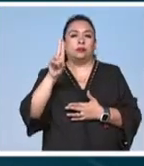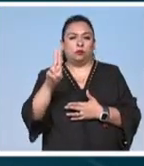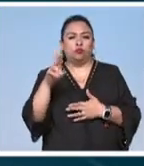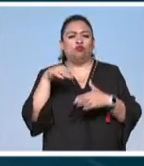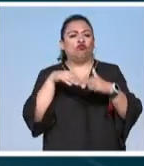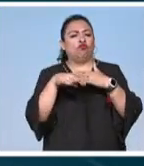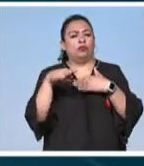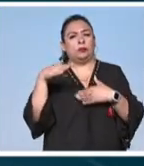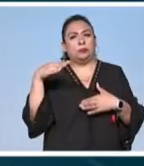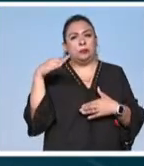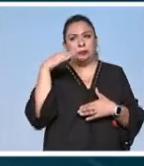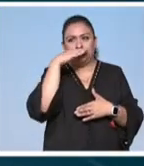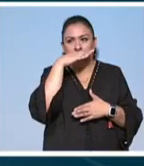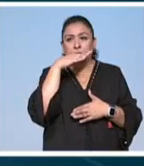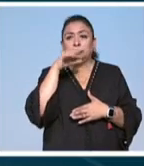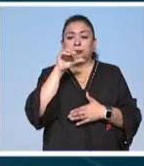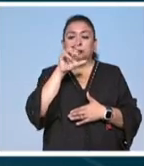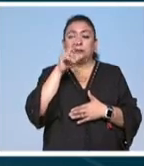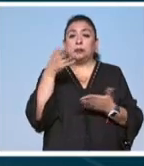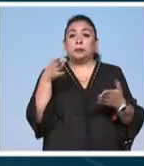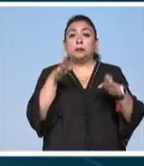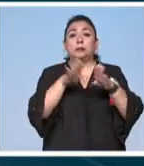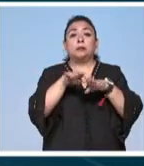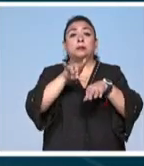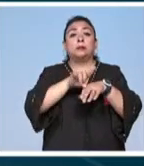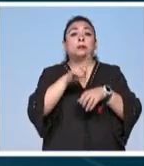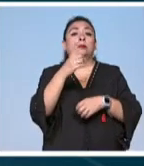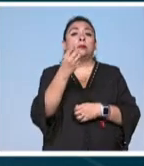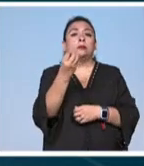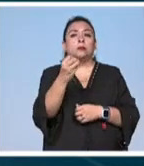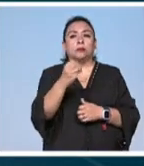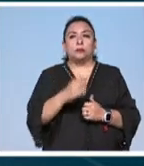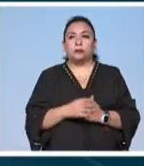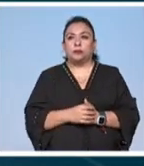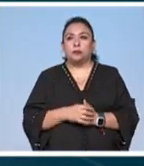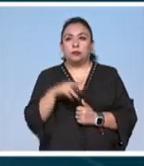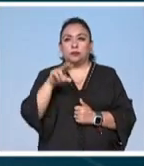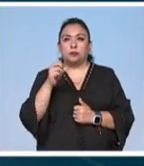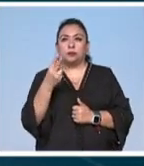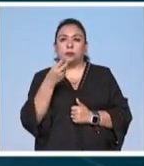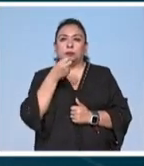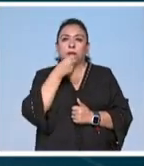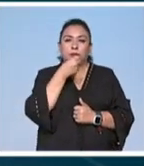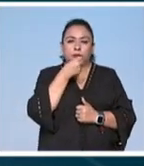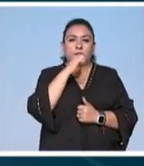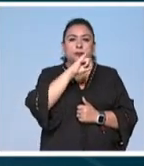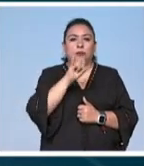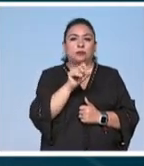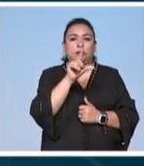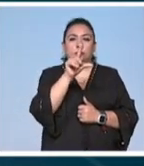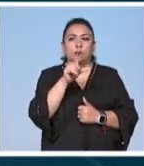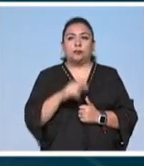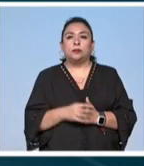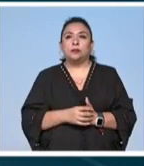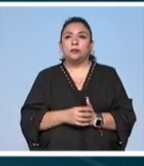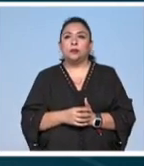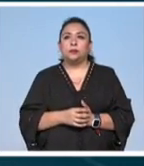la entrada es libre arcadia concluye el primero de octubre noticias 22 julio lópez